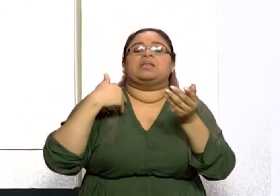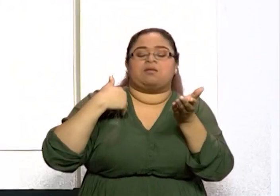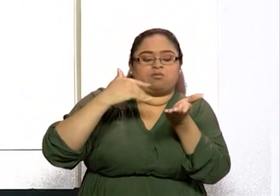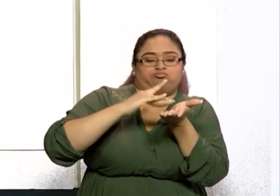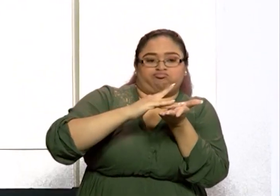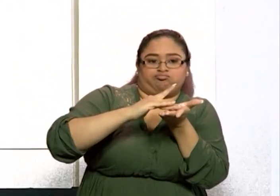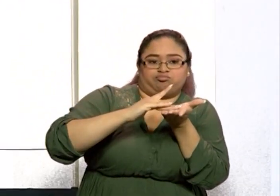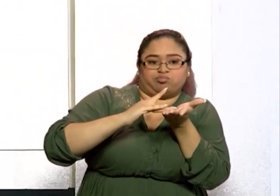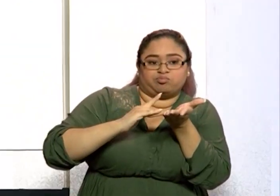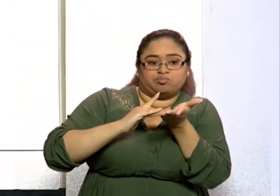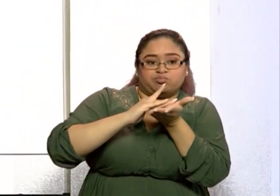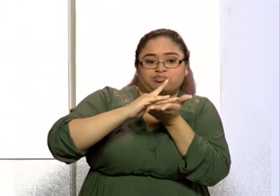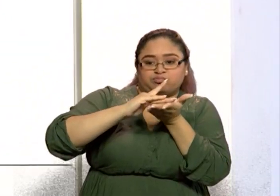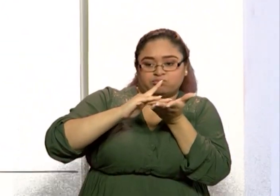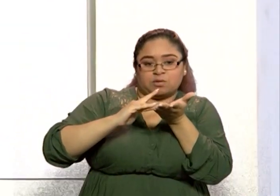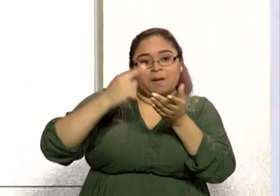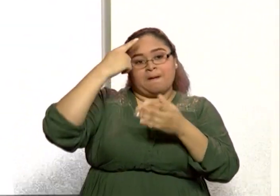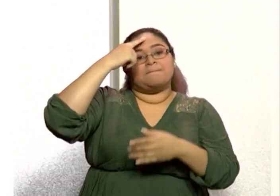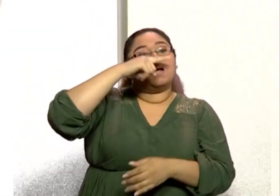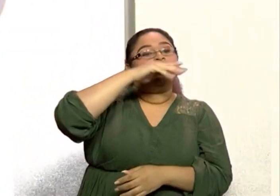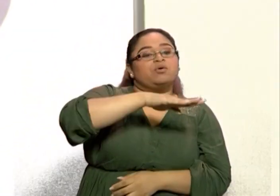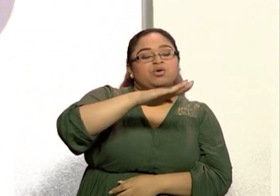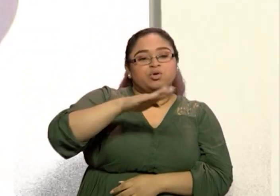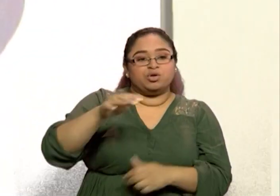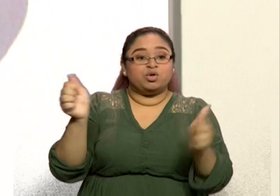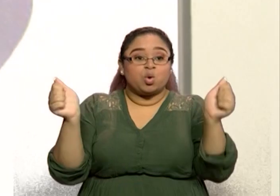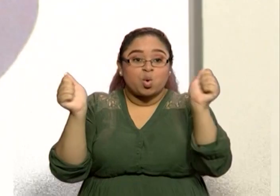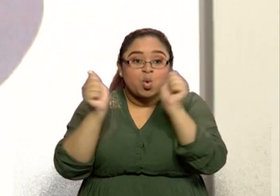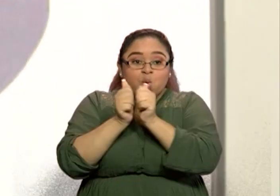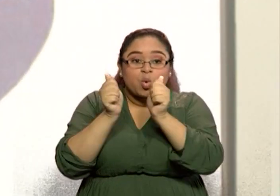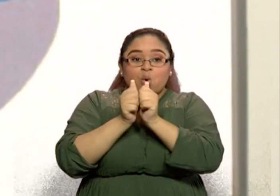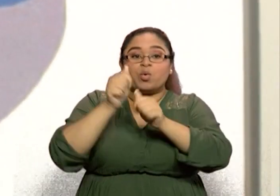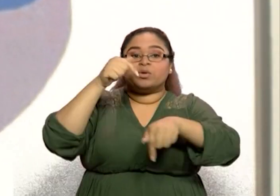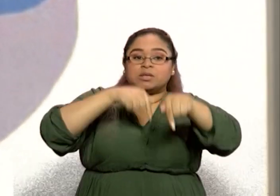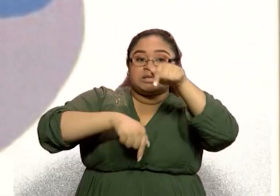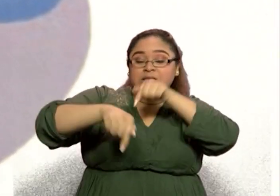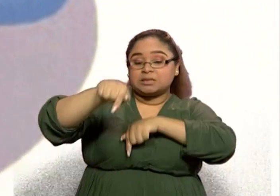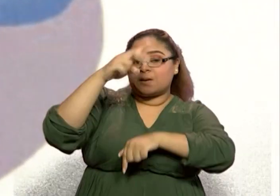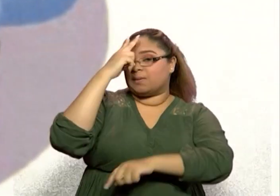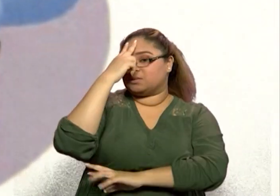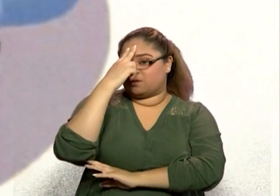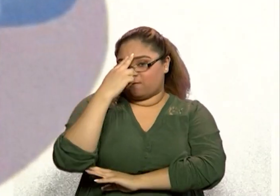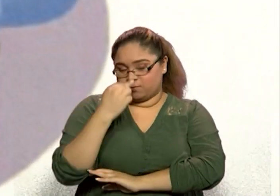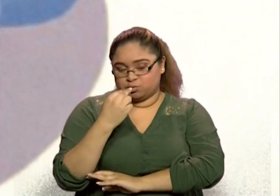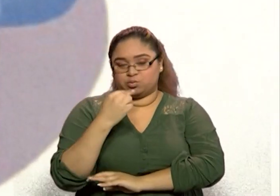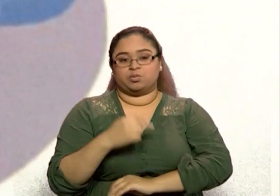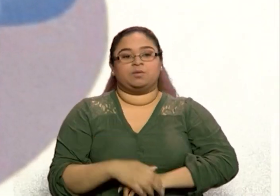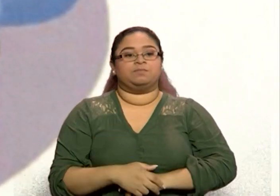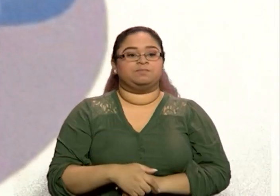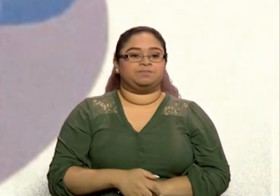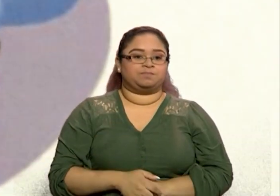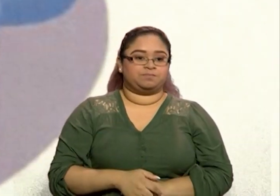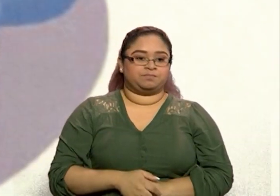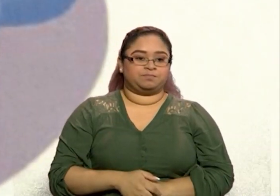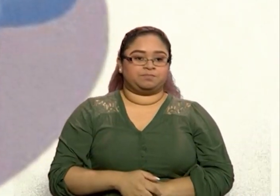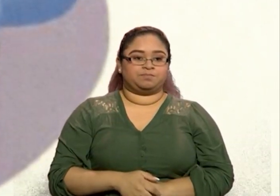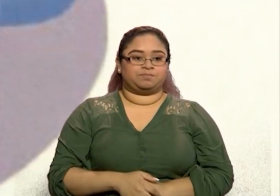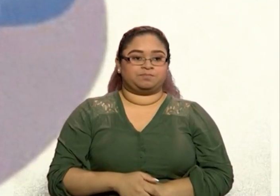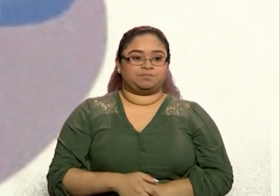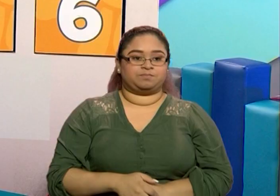sistema braille para los chicos con discapacidad visual. También podemos hacer lo que es